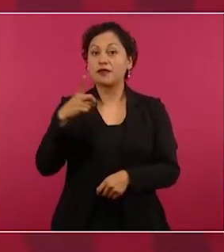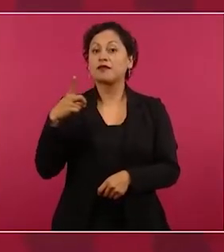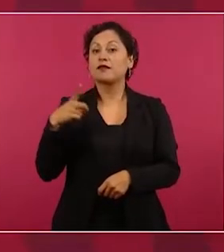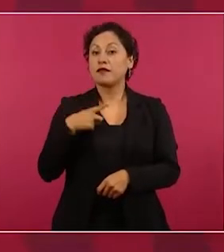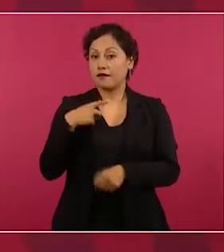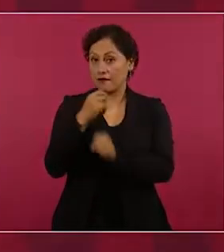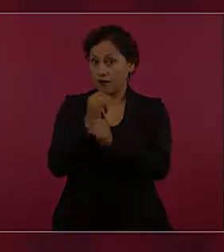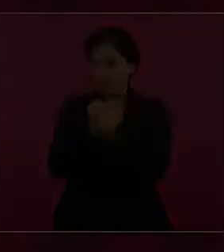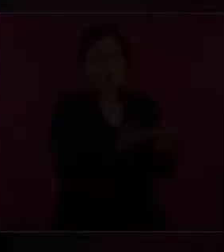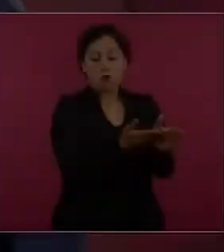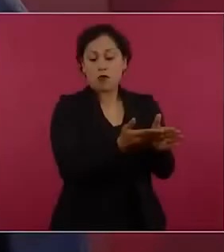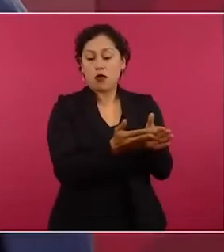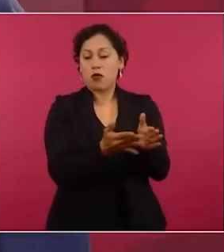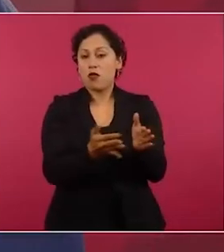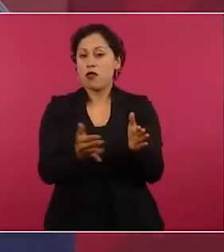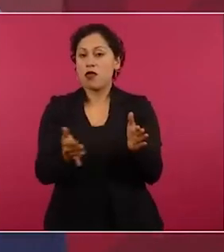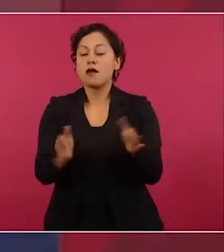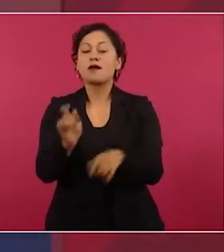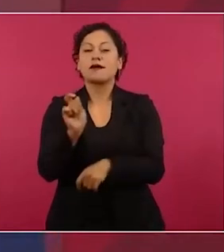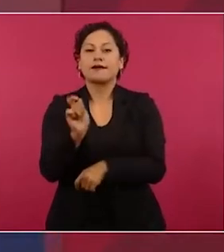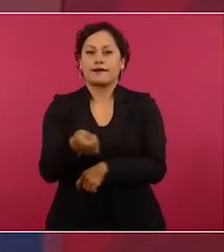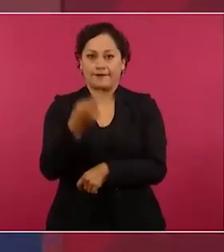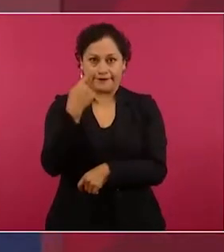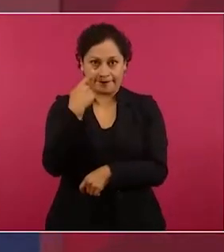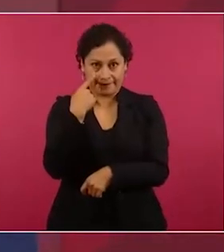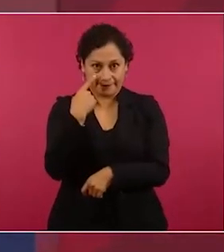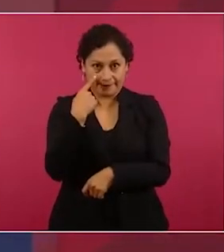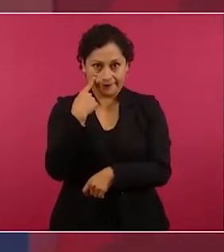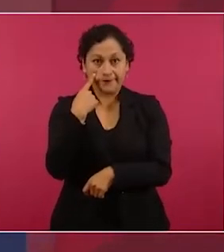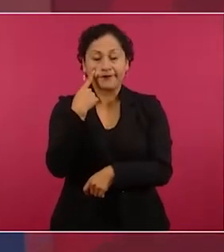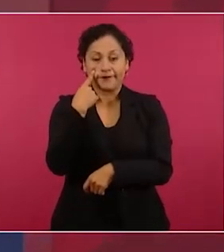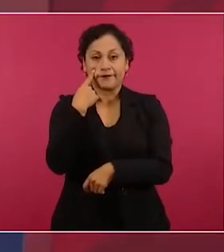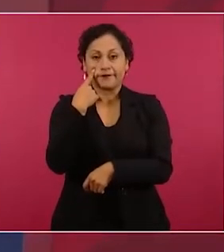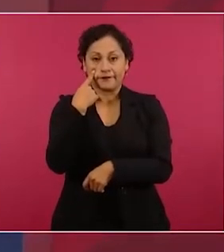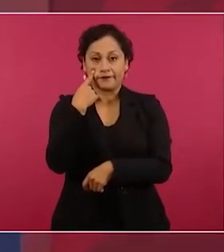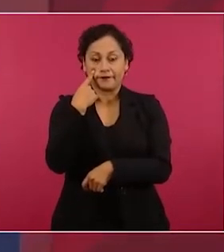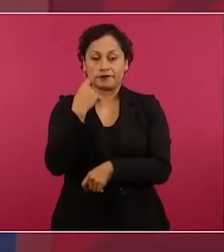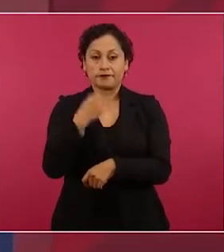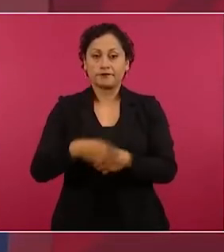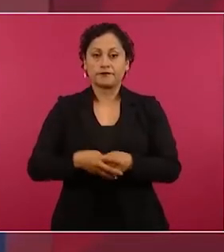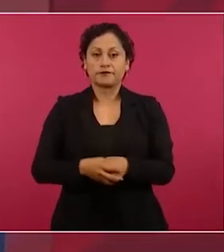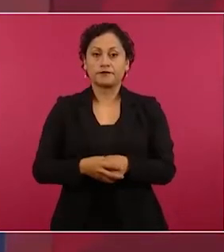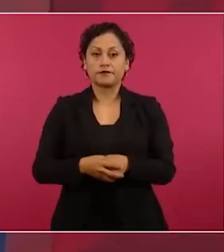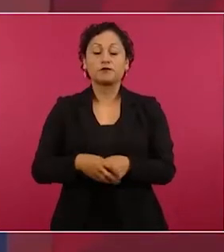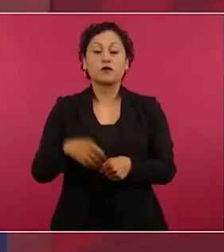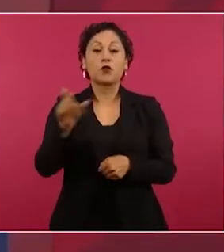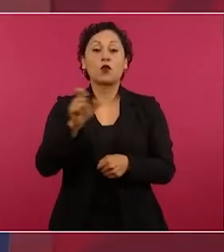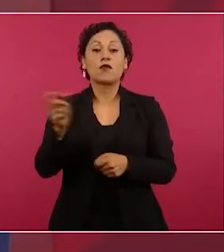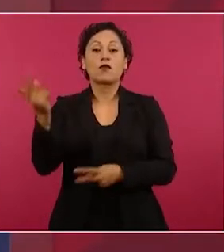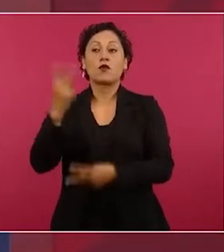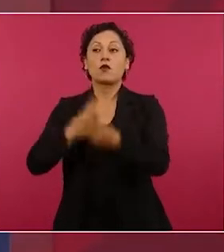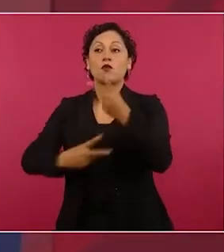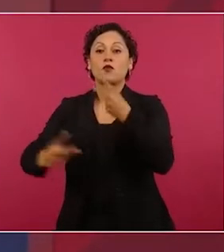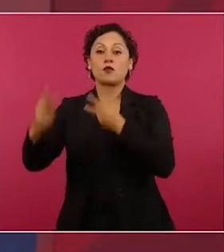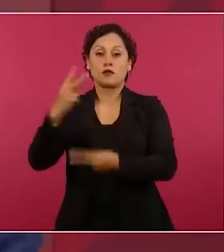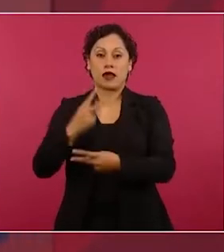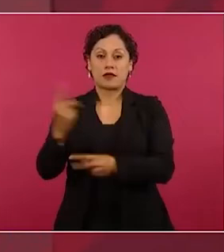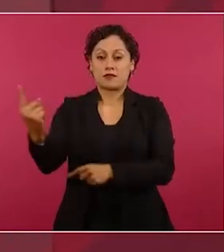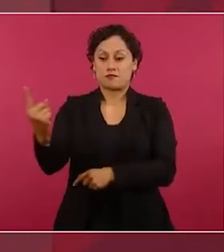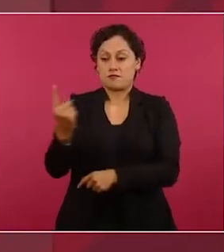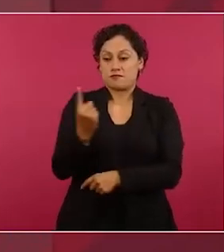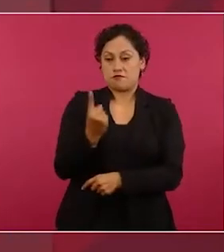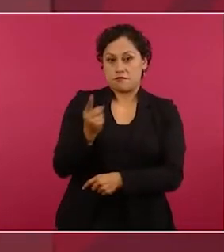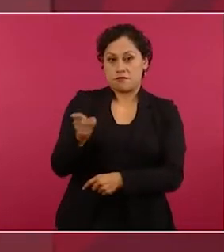aplicáramos. Llega a mi oficina, Alejandro Mencinas,